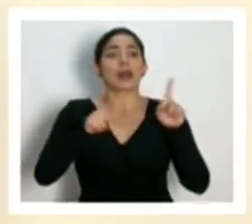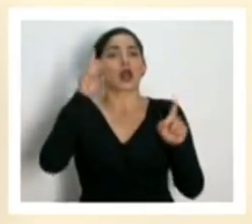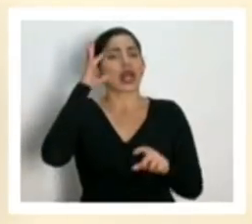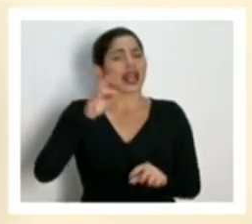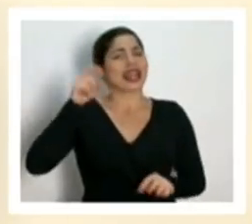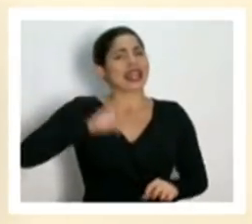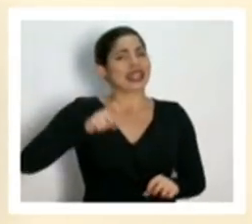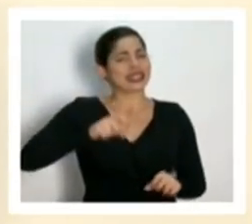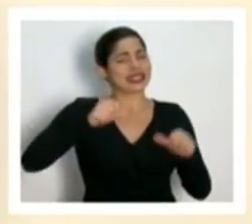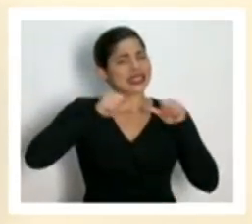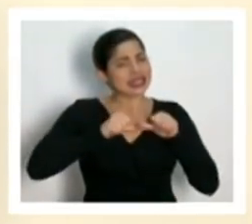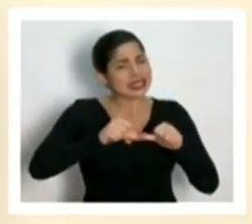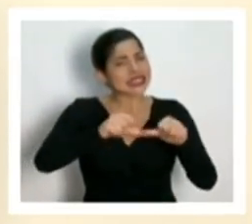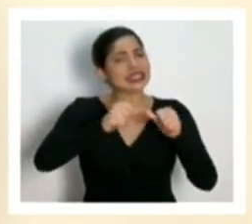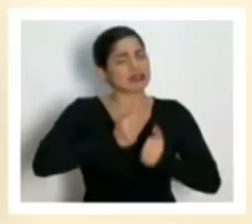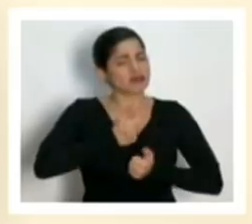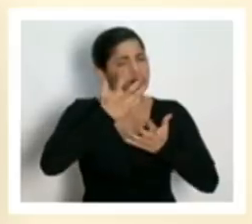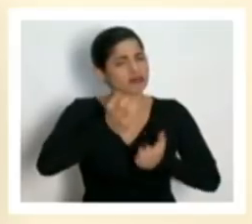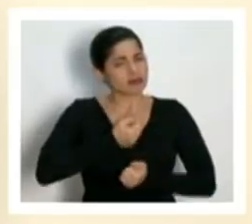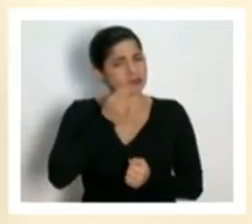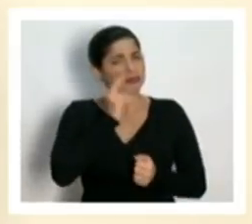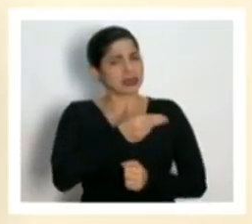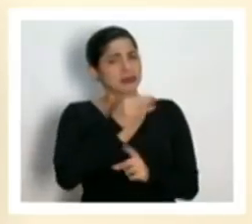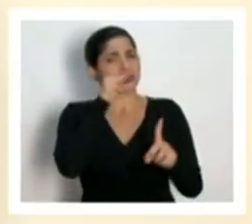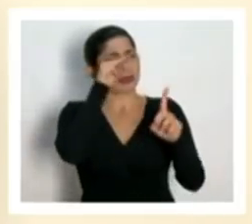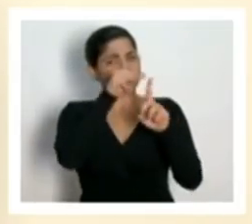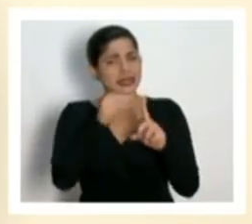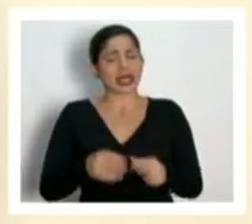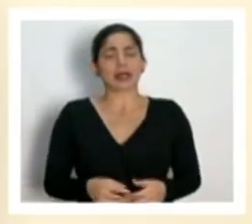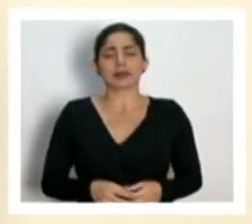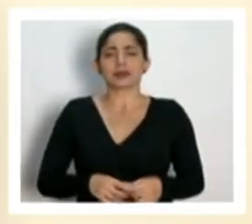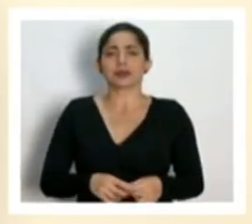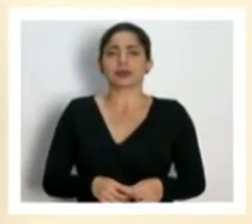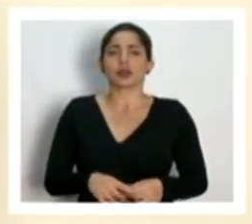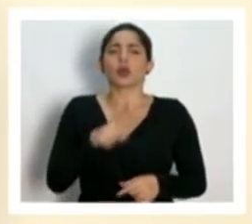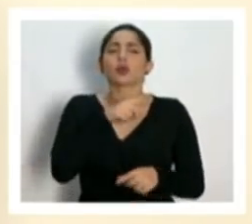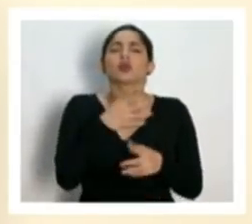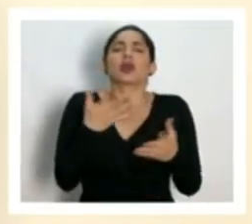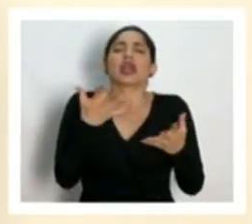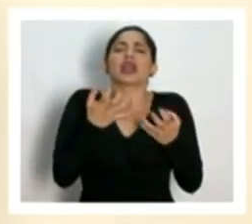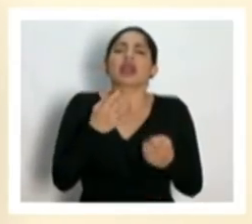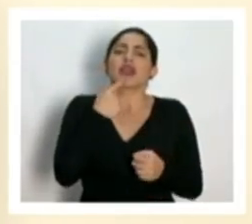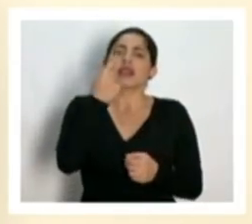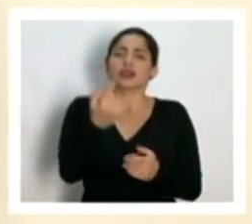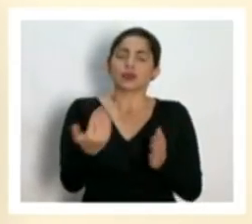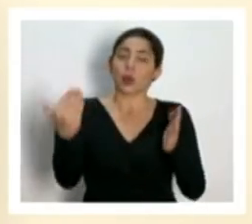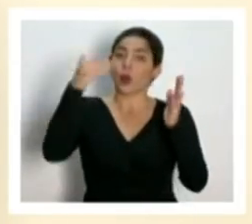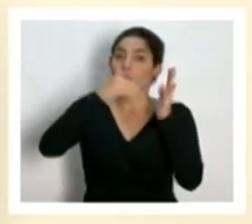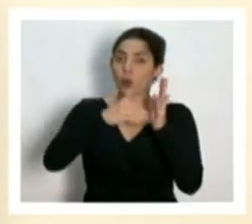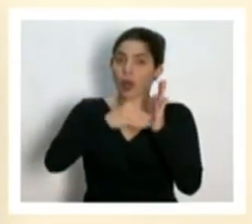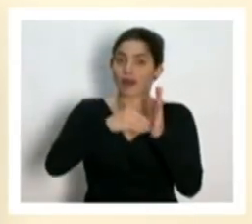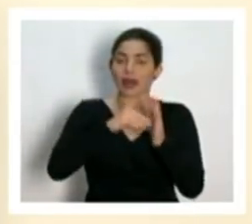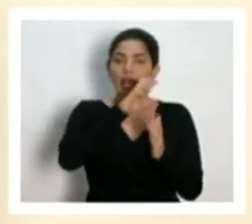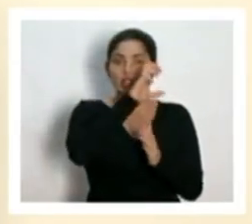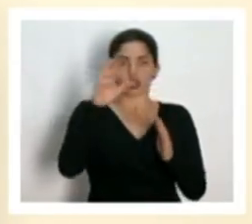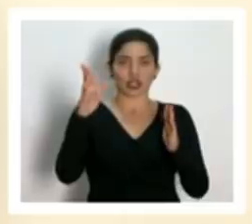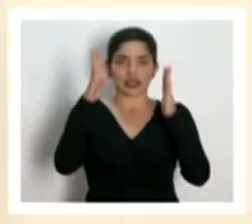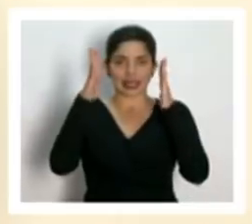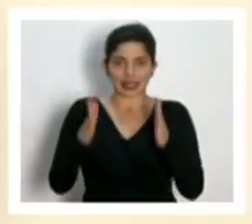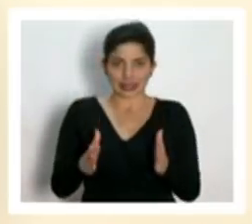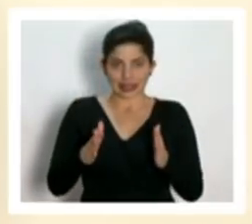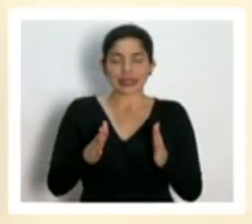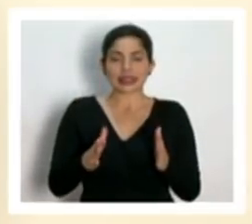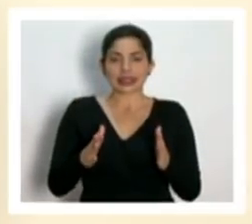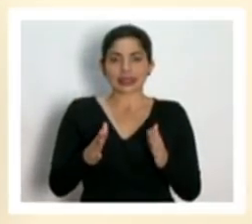necesario seguir compartiendo ese mensaje ¿qué le diría usted hoy nuevamente a las y los costarricenses